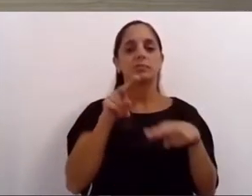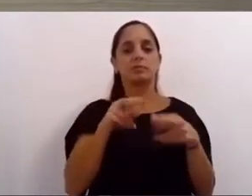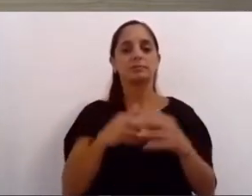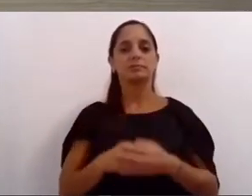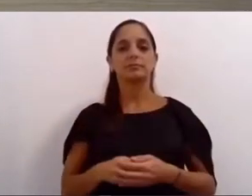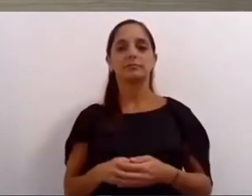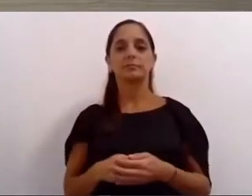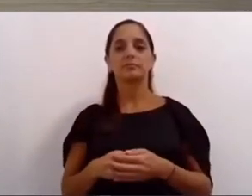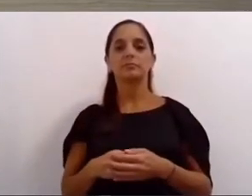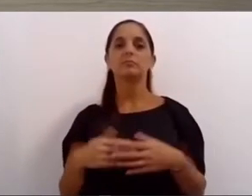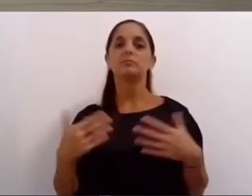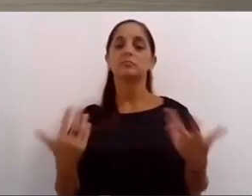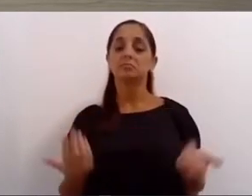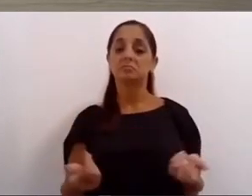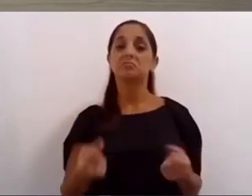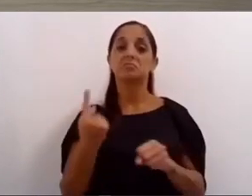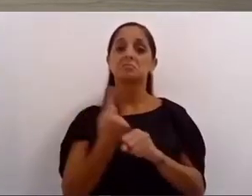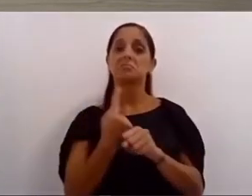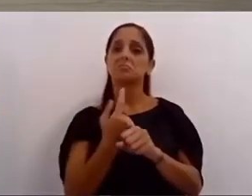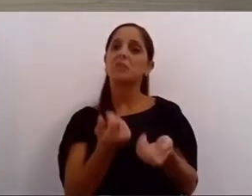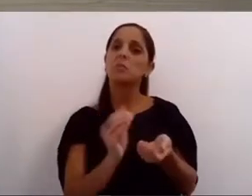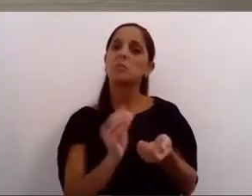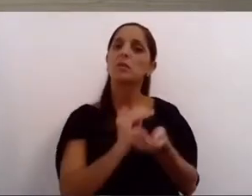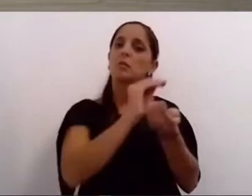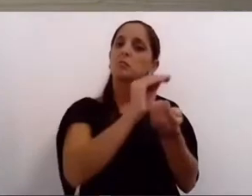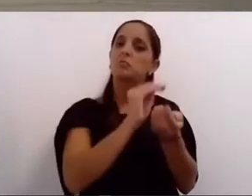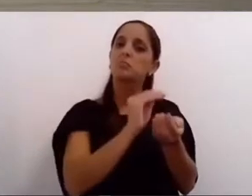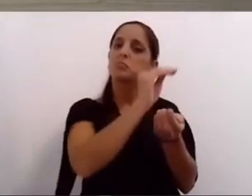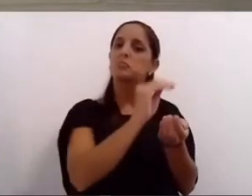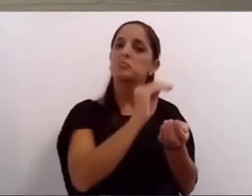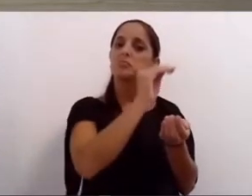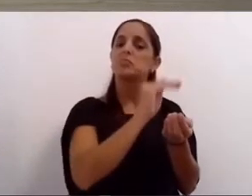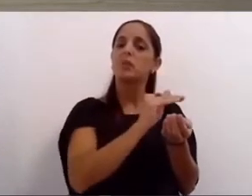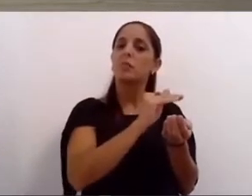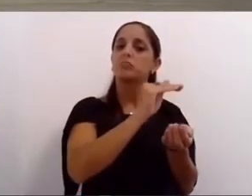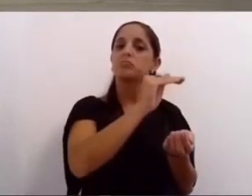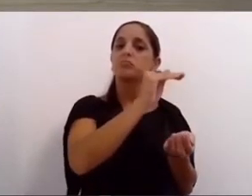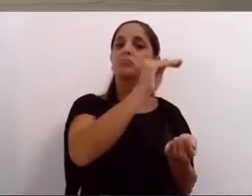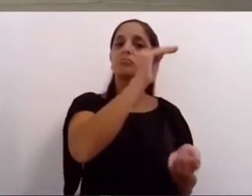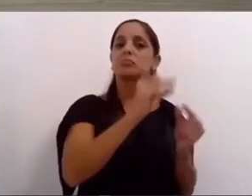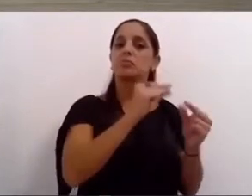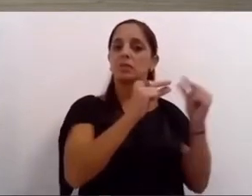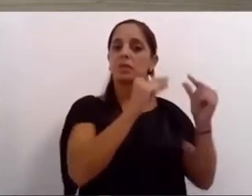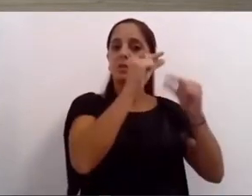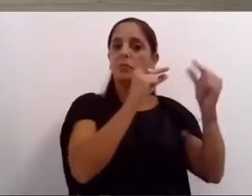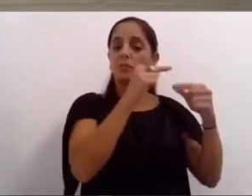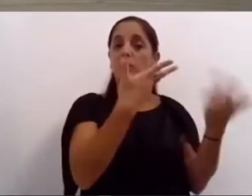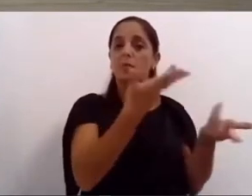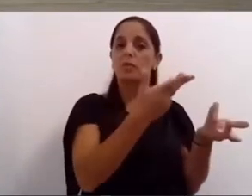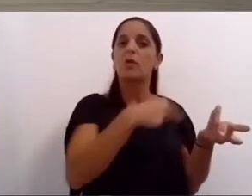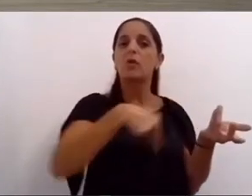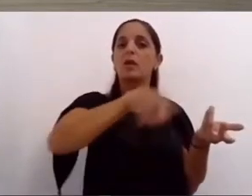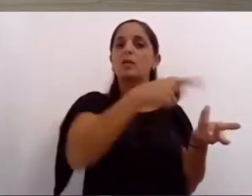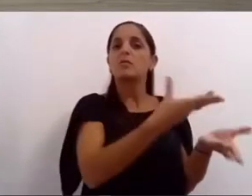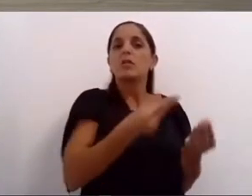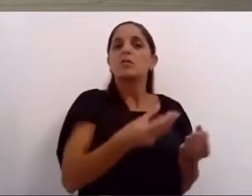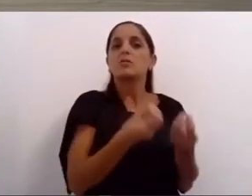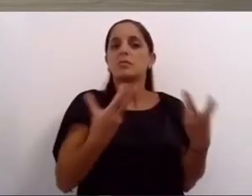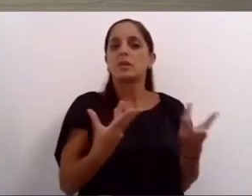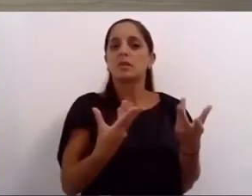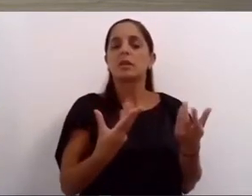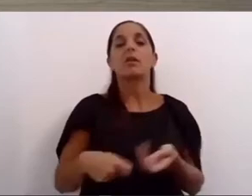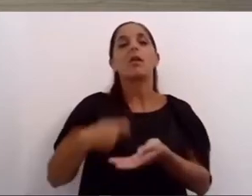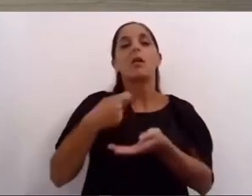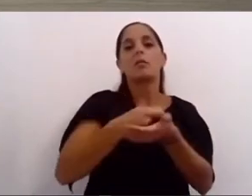colocación con gran éxito y una segunda por hasta 580 millones este financiamiento nos permitió afrontar los pagos